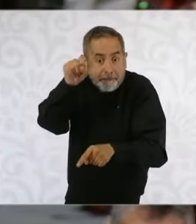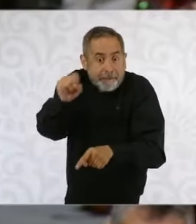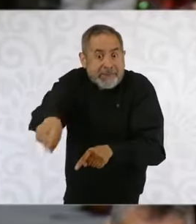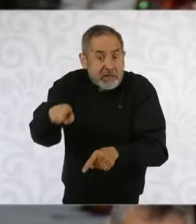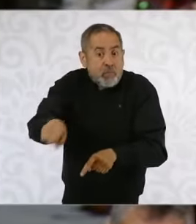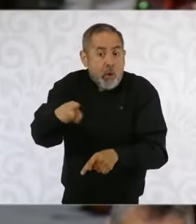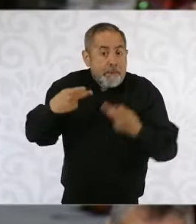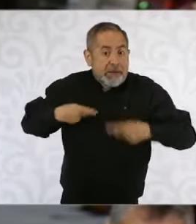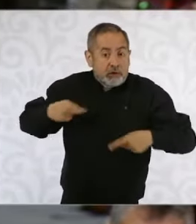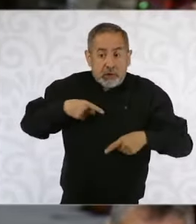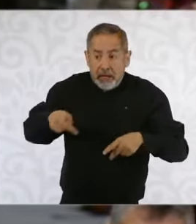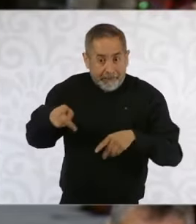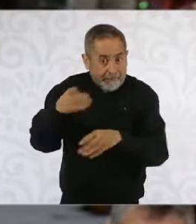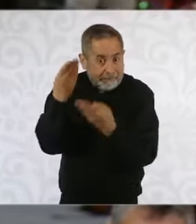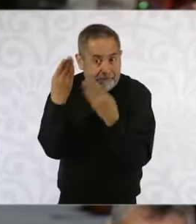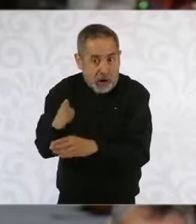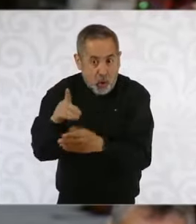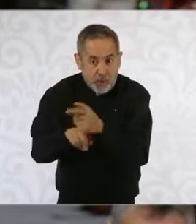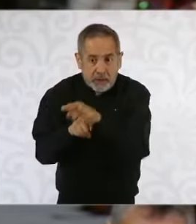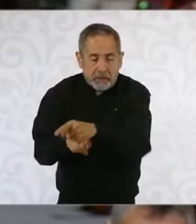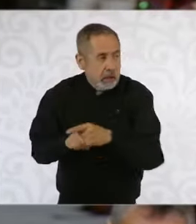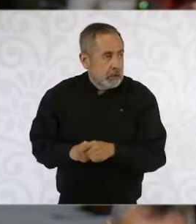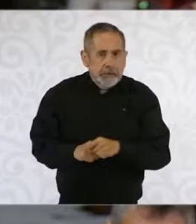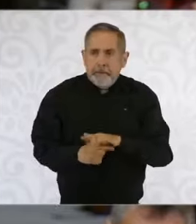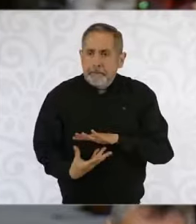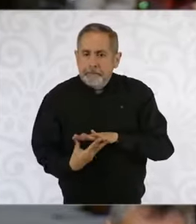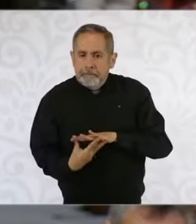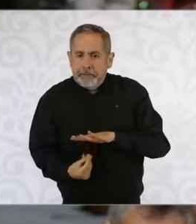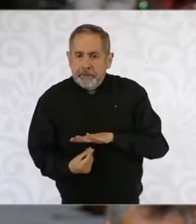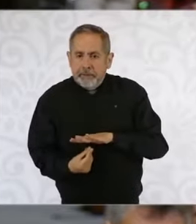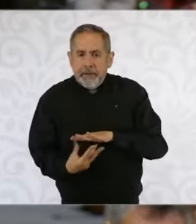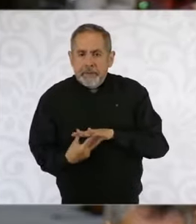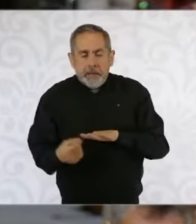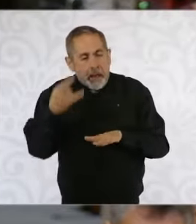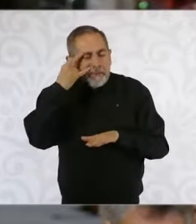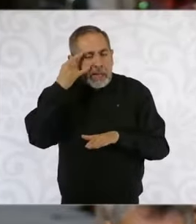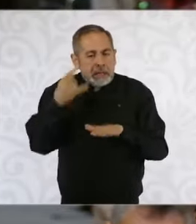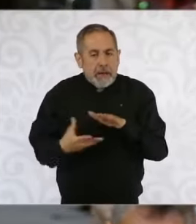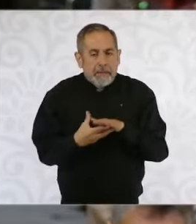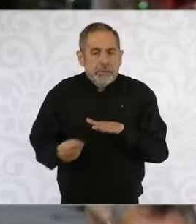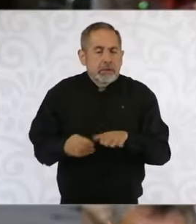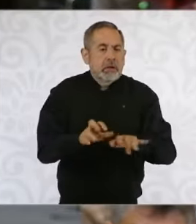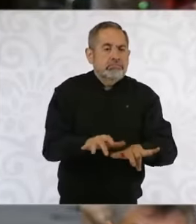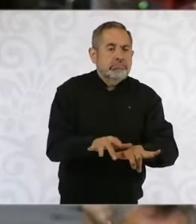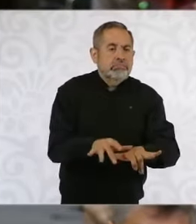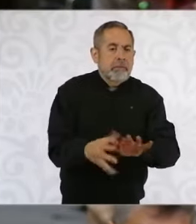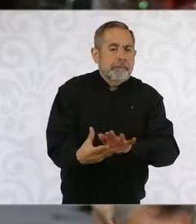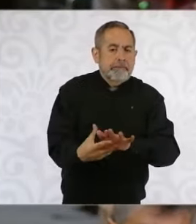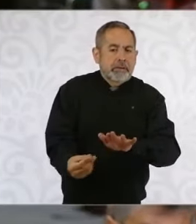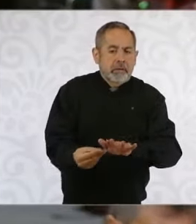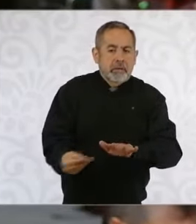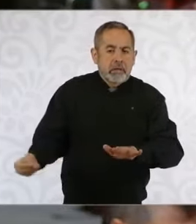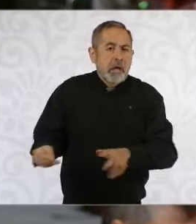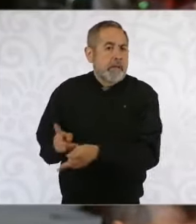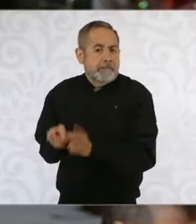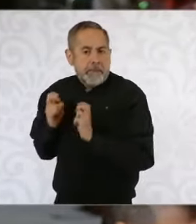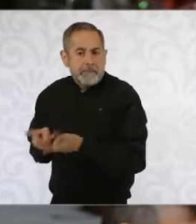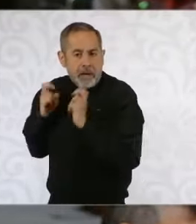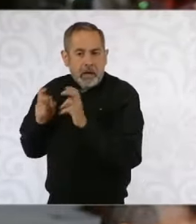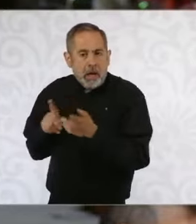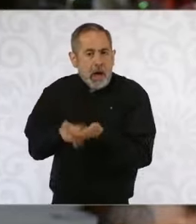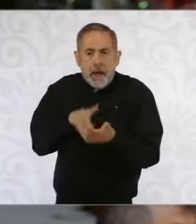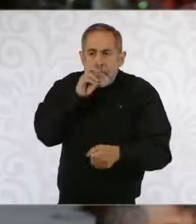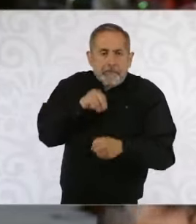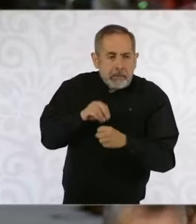bancos del bienestar están clonando estas tarjetas, estas cuentas, esta información confidencial que ha